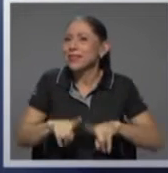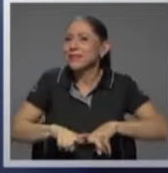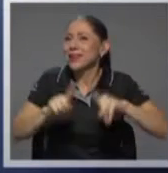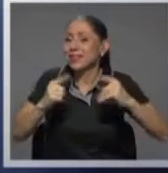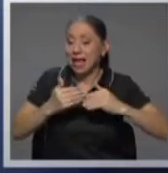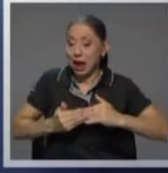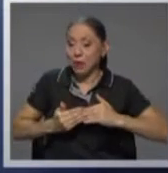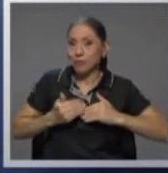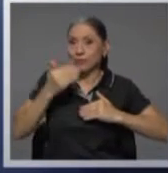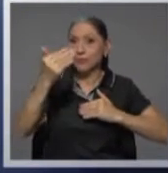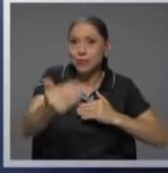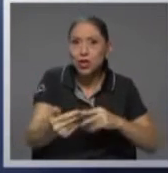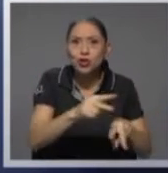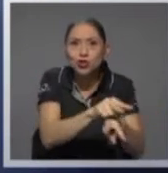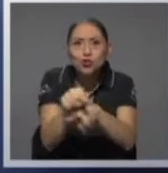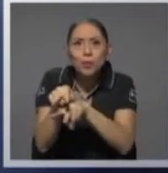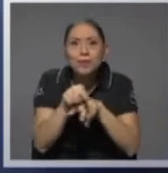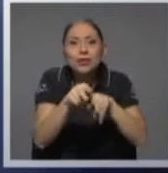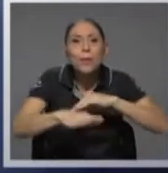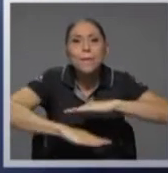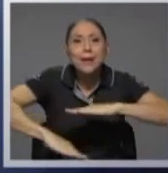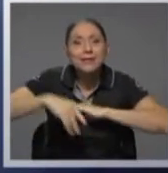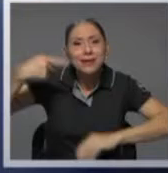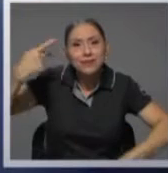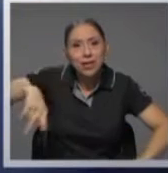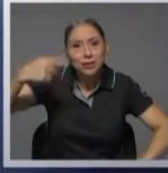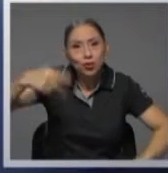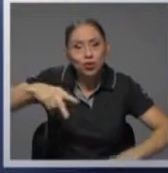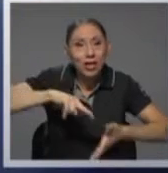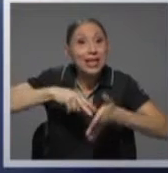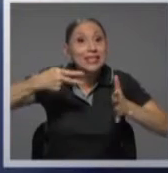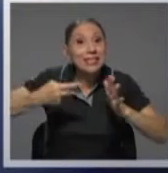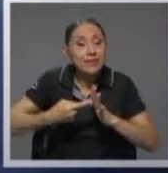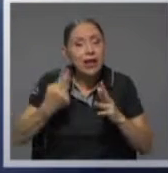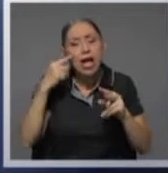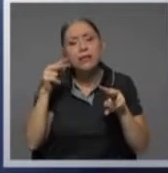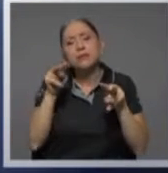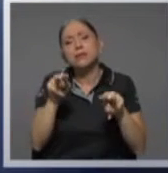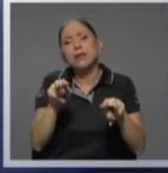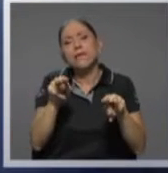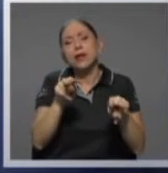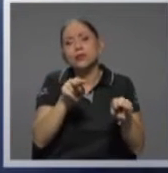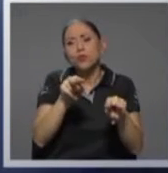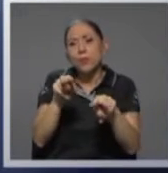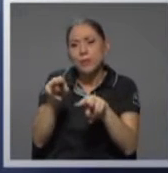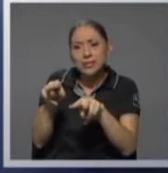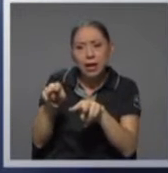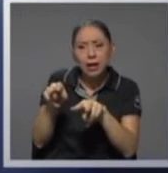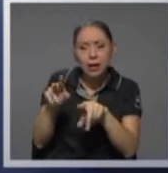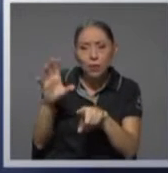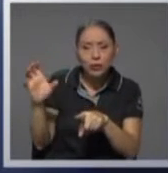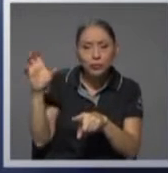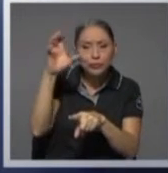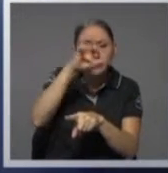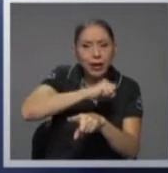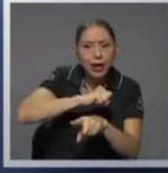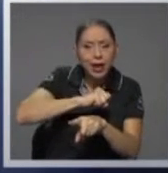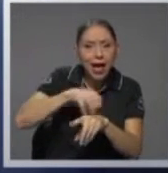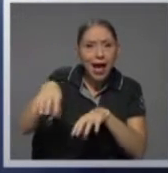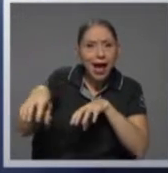va a ser lo que llamamos supervisión basada en riesgos, es decir, se va a supervisar cuando se detecten actividades o